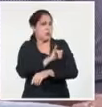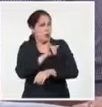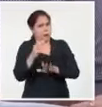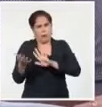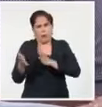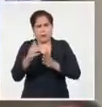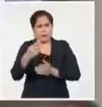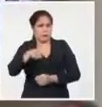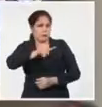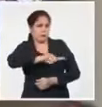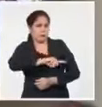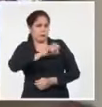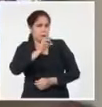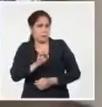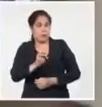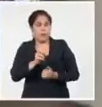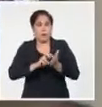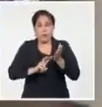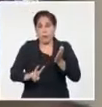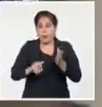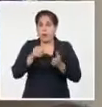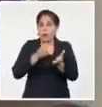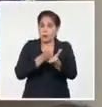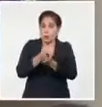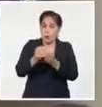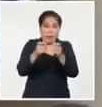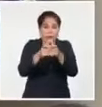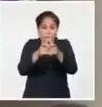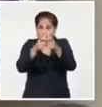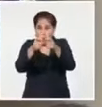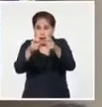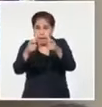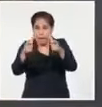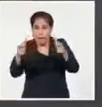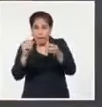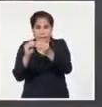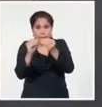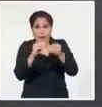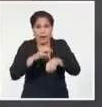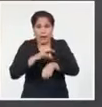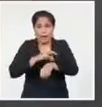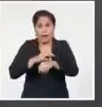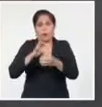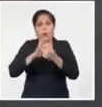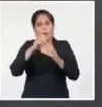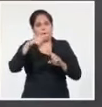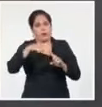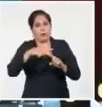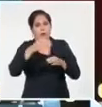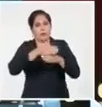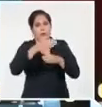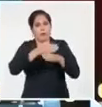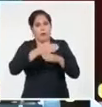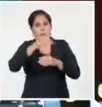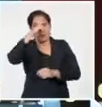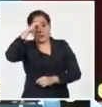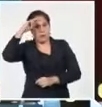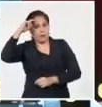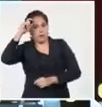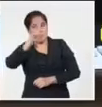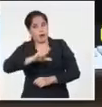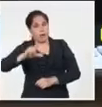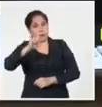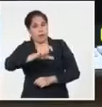similar al anterior y las provincias que siguen con el mayor riesgo de transmisión son Guantánamo, Santiago, Santispíritus,